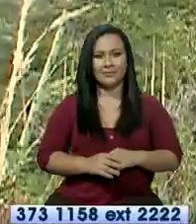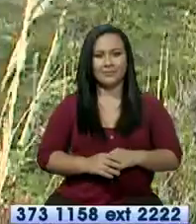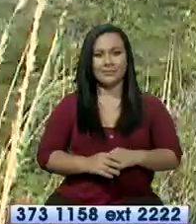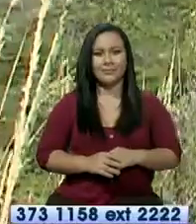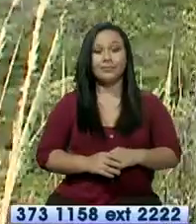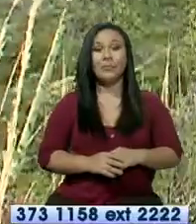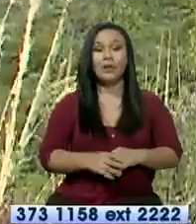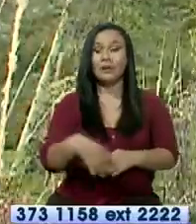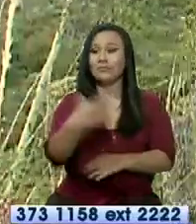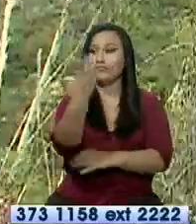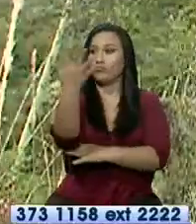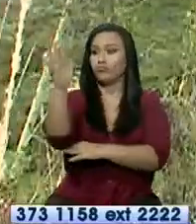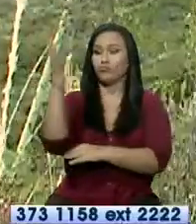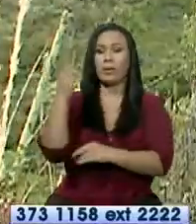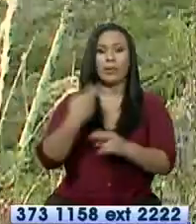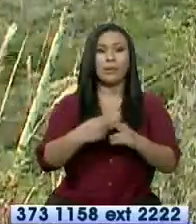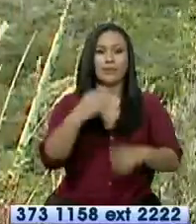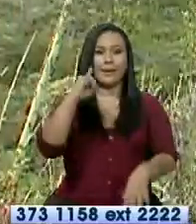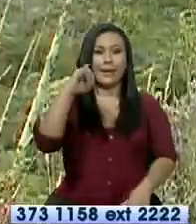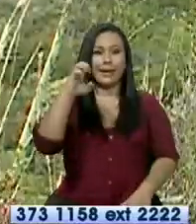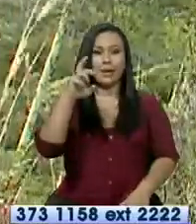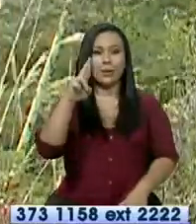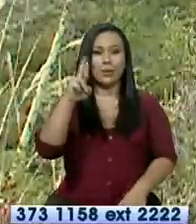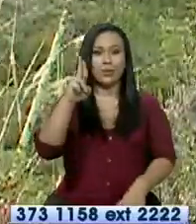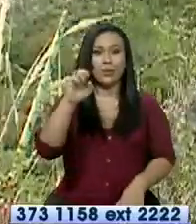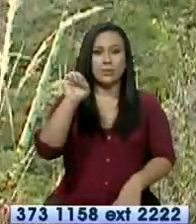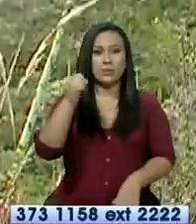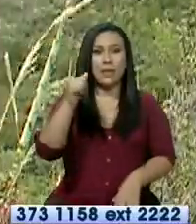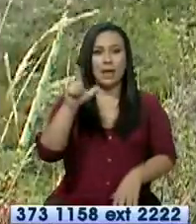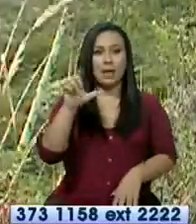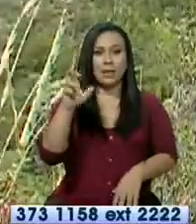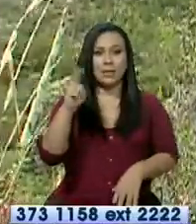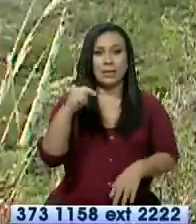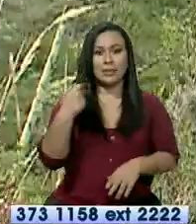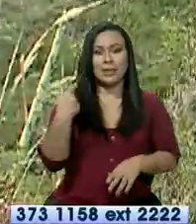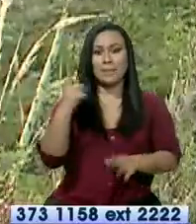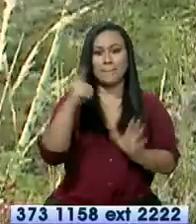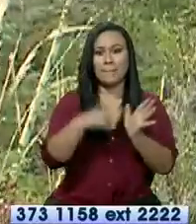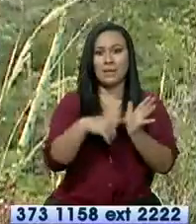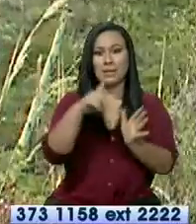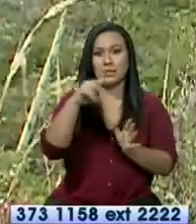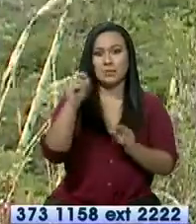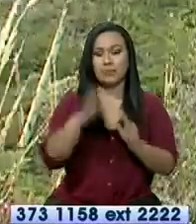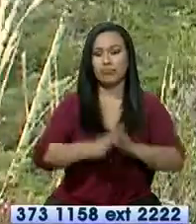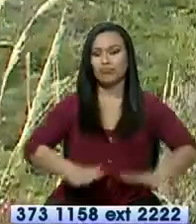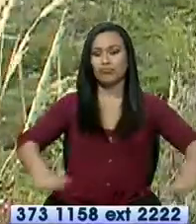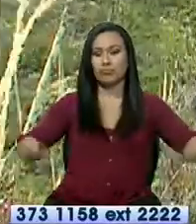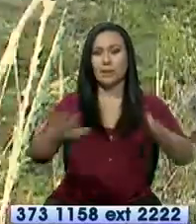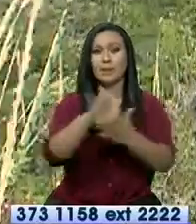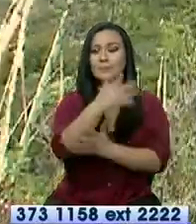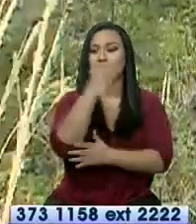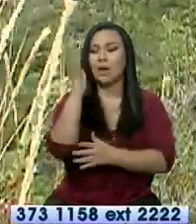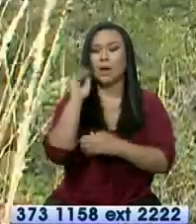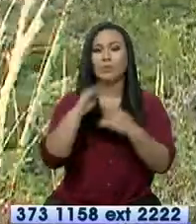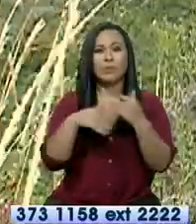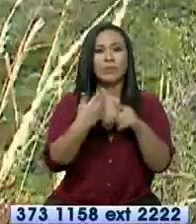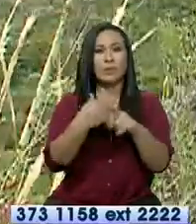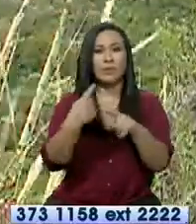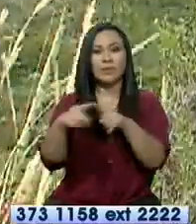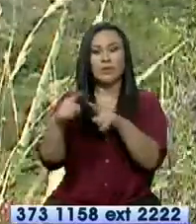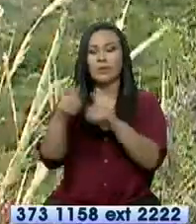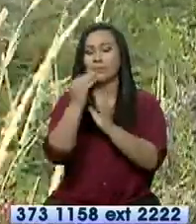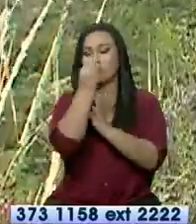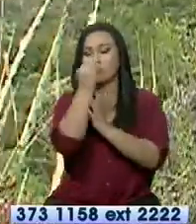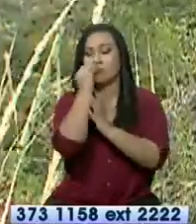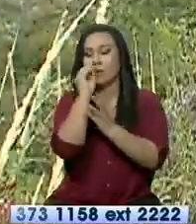El Bosque Protector Jerusalén tiene 1,100 hectáreas de bosque seco. En cada uno de los senderos encontramos variedad de flora y fauna para